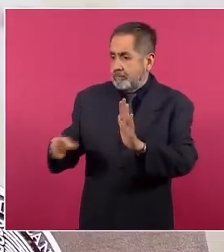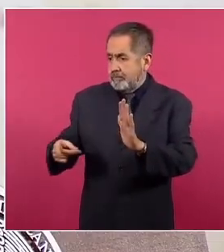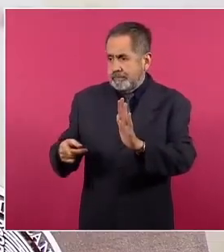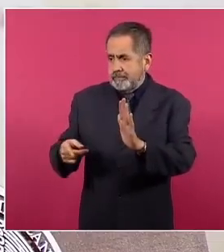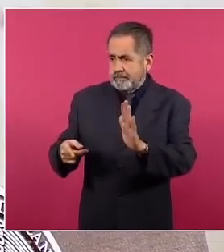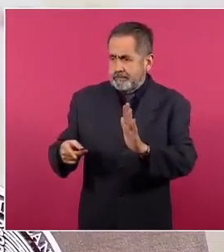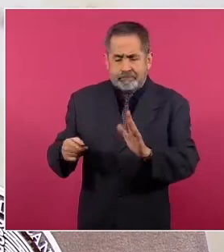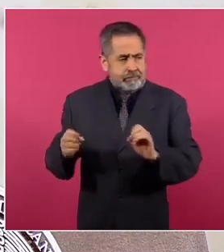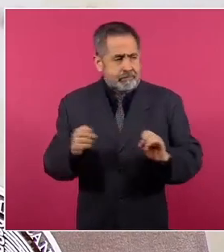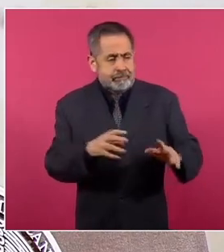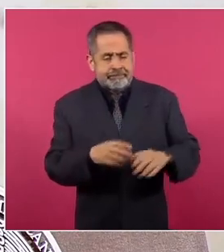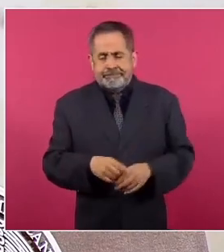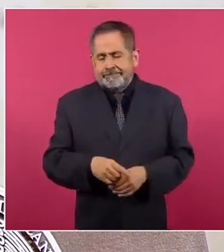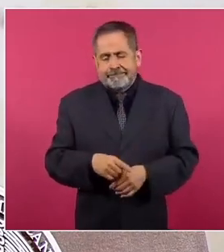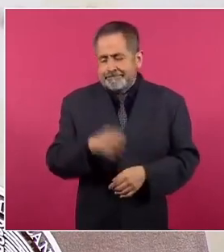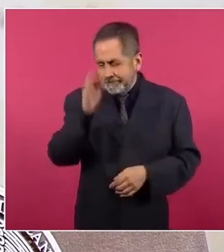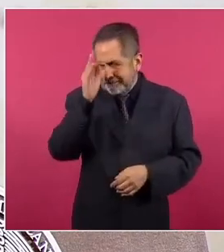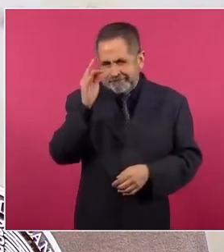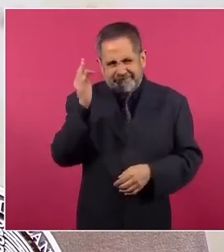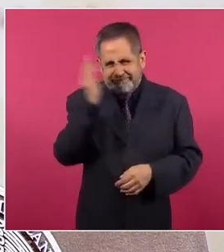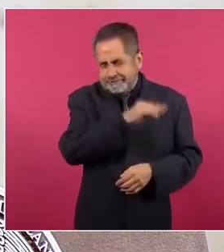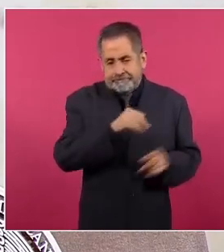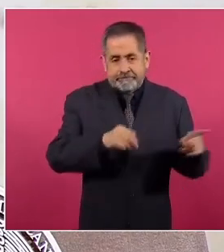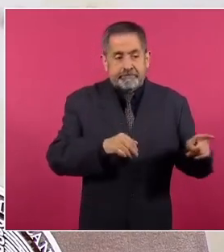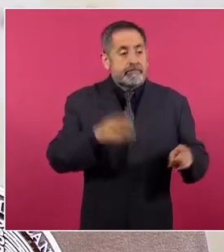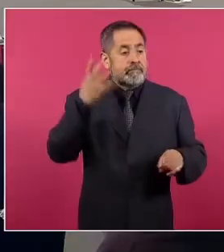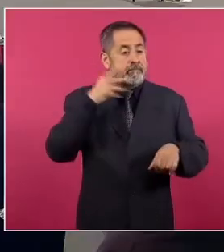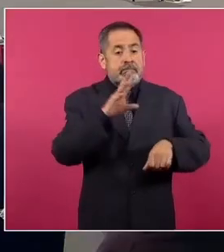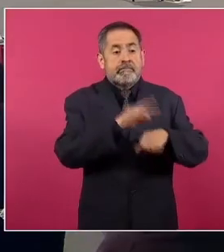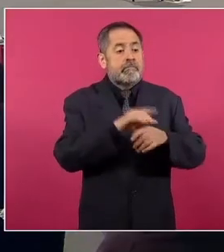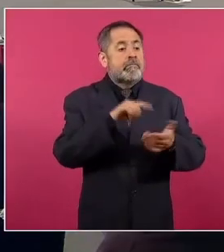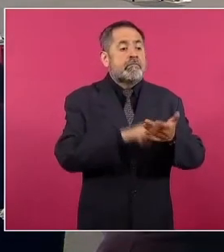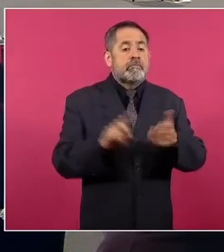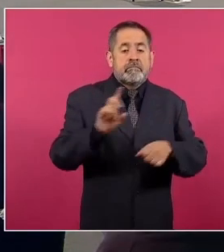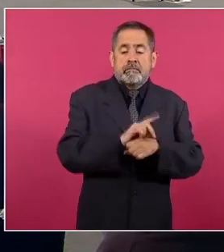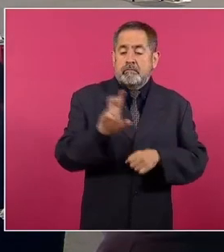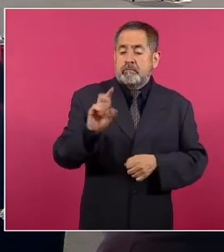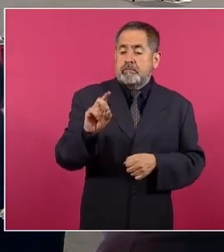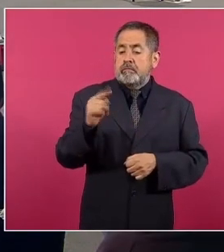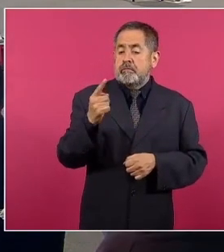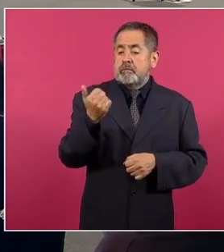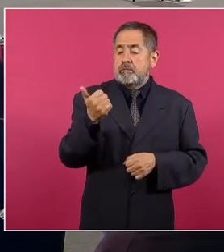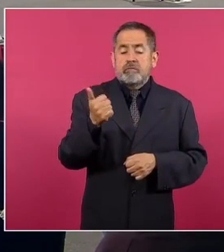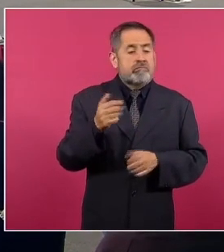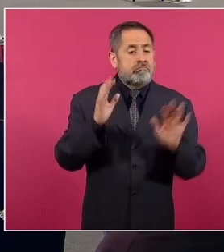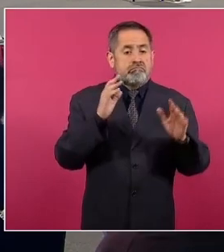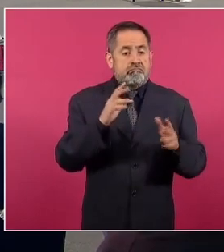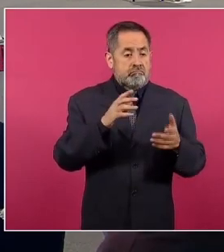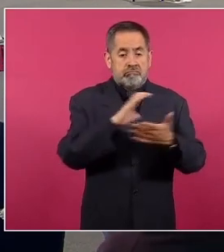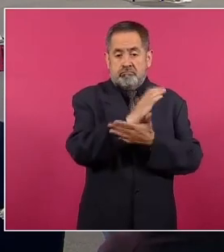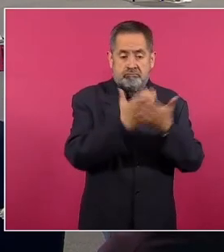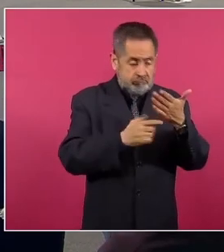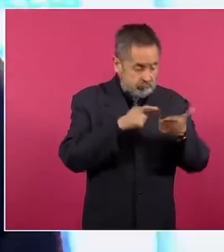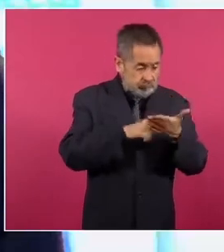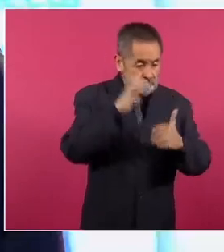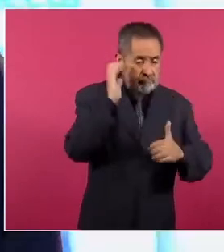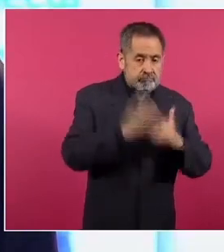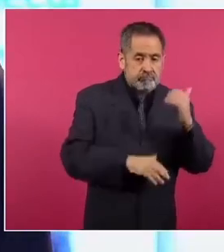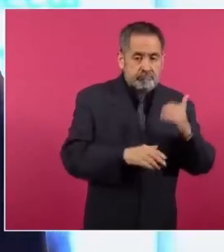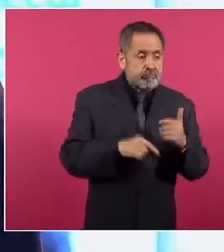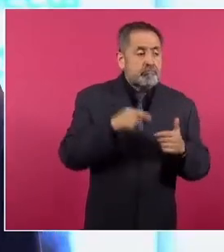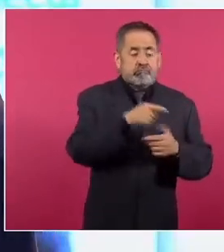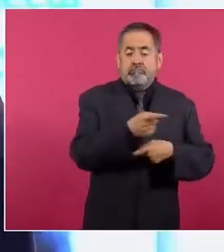falso. El permiso de Enertec venció el pasado 31 de agosto y la Comisión Reguladora de Energía no lo